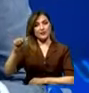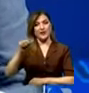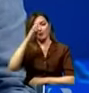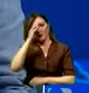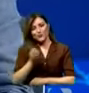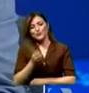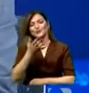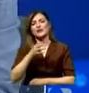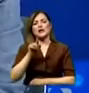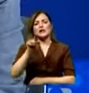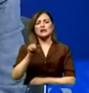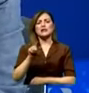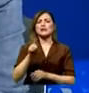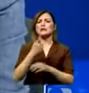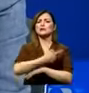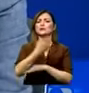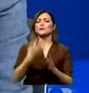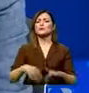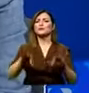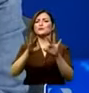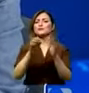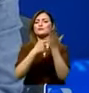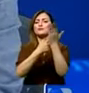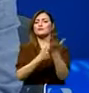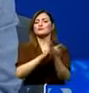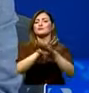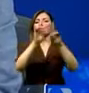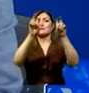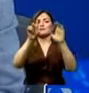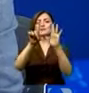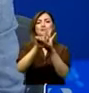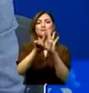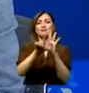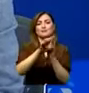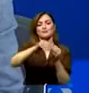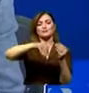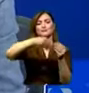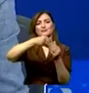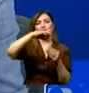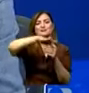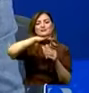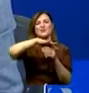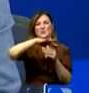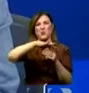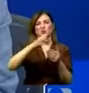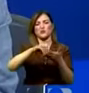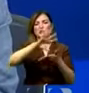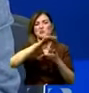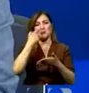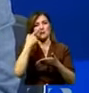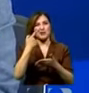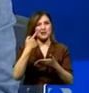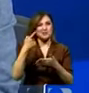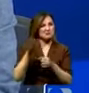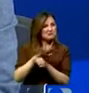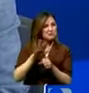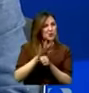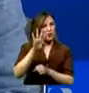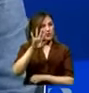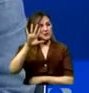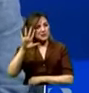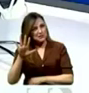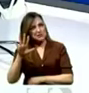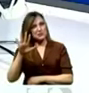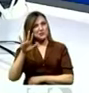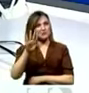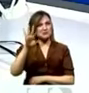y por la ley de inversiones propuesta por el Presidente de la República. Ustedes no tienen los votos, tienen, no sé, entre 45 y 49 seguros. Buen